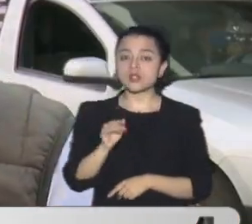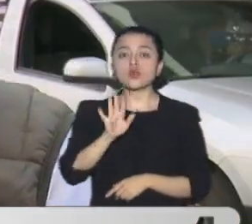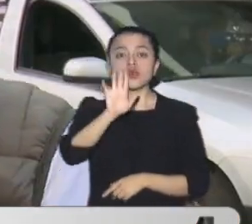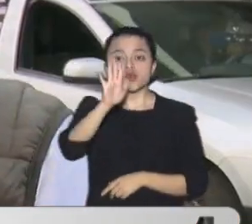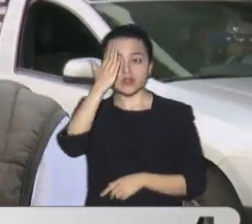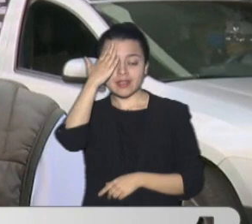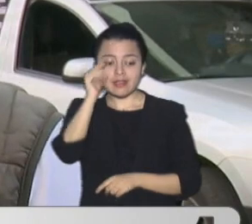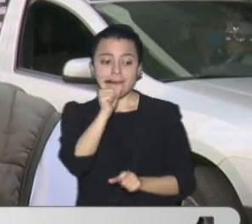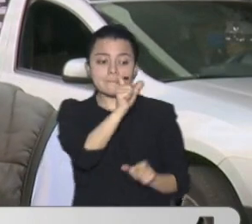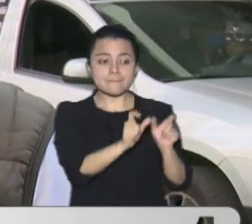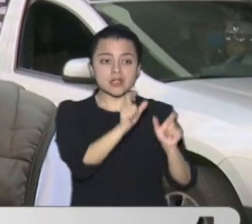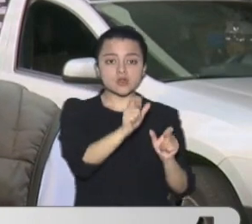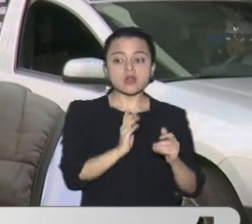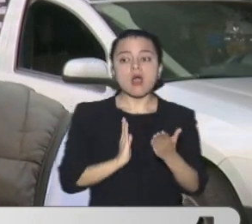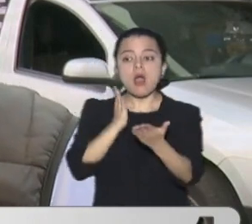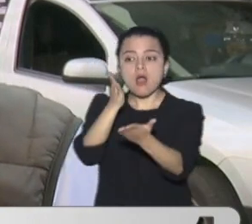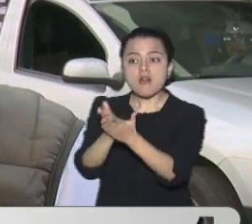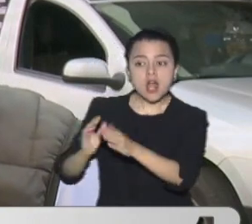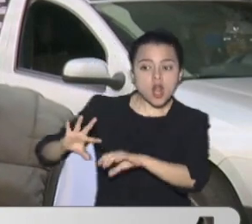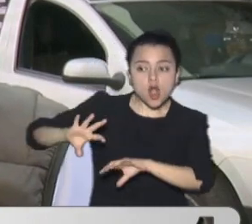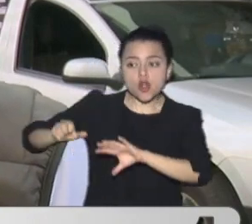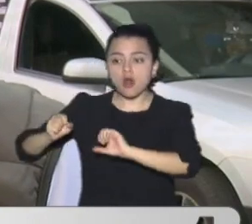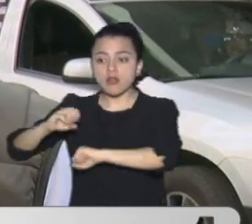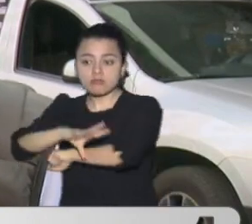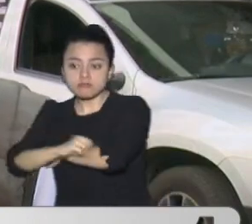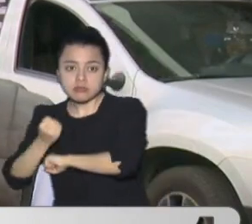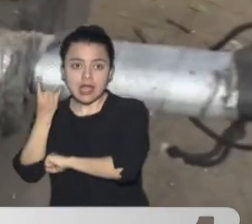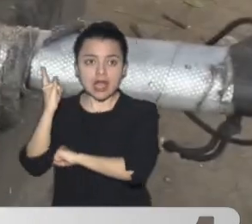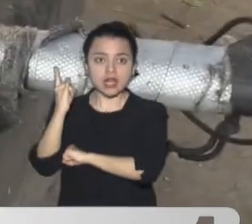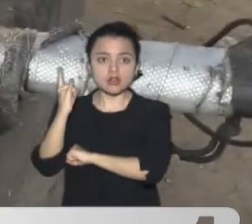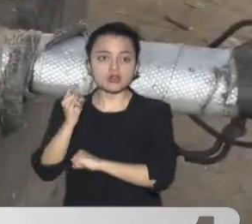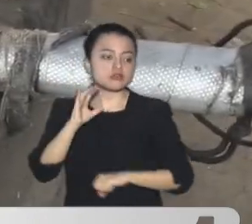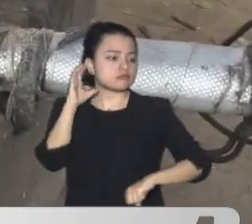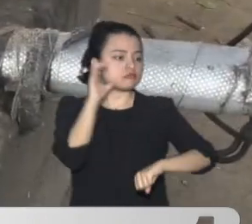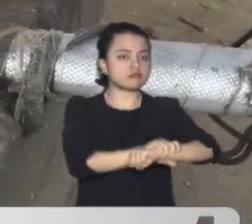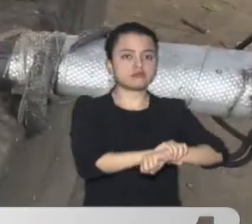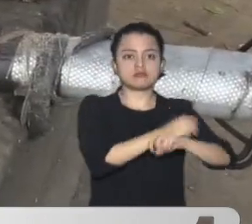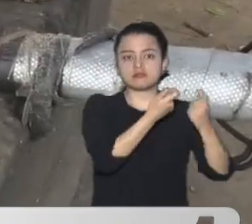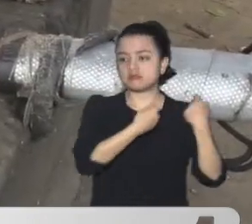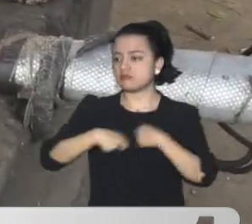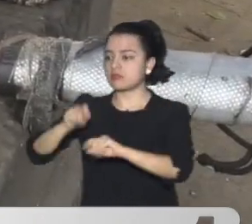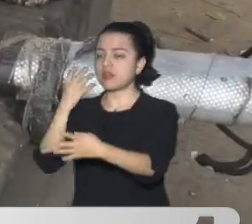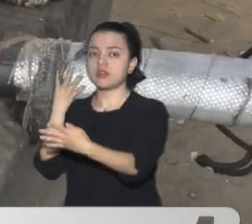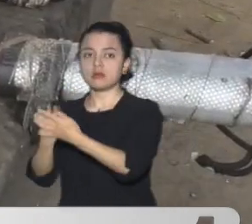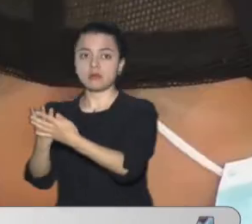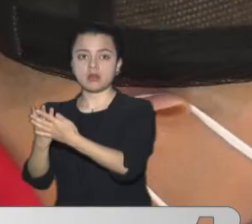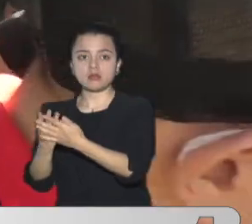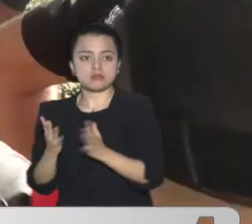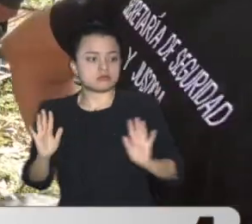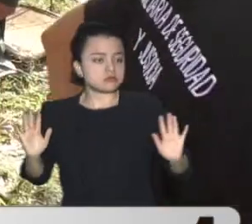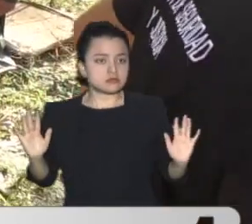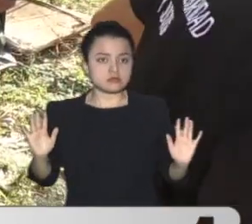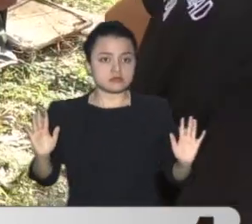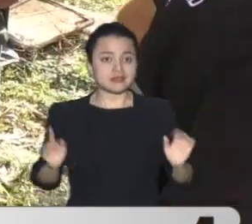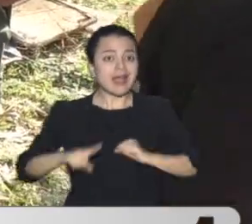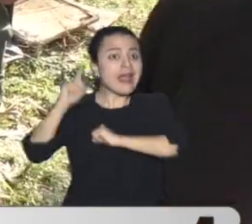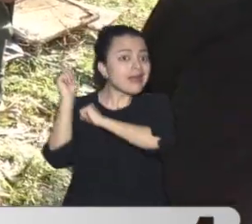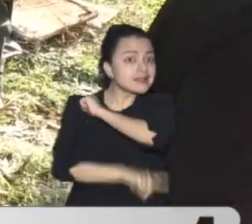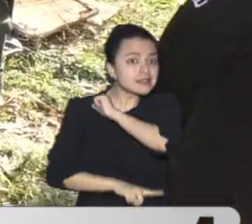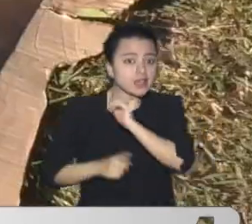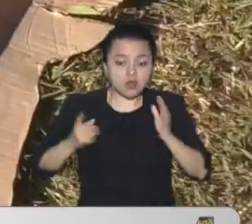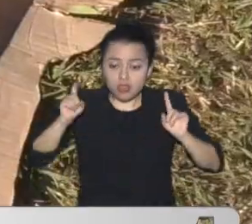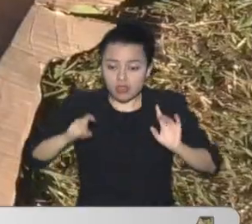corredores Será judicializado Y será presentado Ante los jueces De la república Ningún ciudadano Tiene inmunidad diplomática Quien cometa Un delito Será